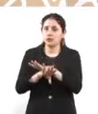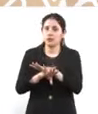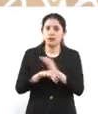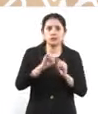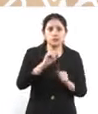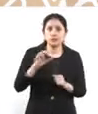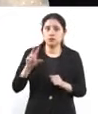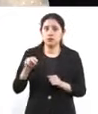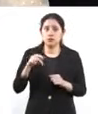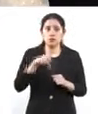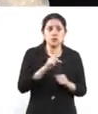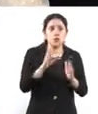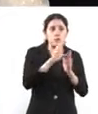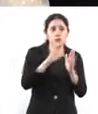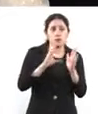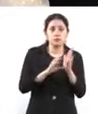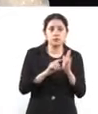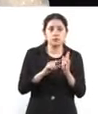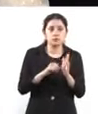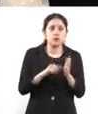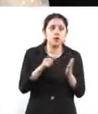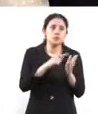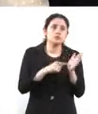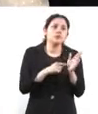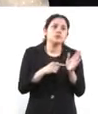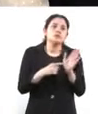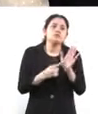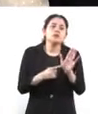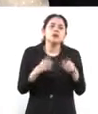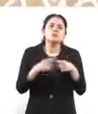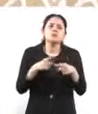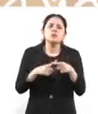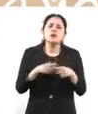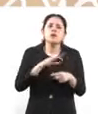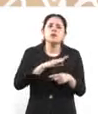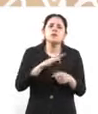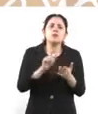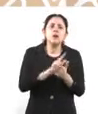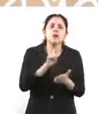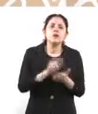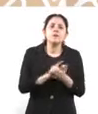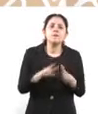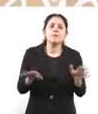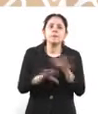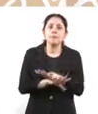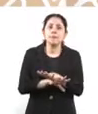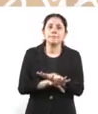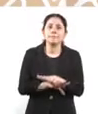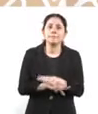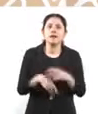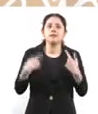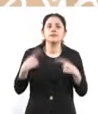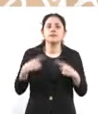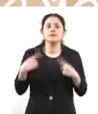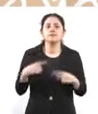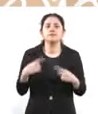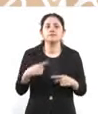el único que puede cambiar la Constitución es el constituyente. Ese es el primer gran debate que